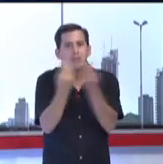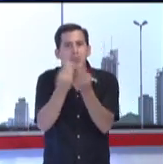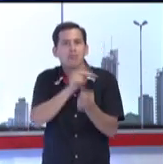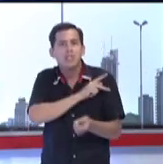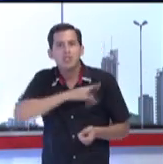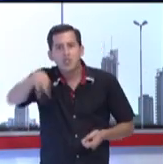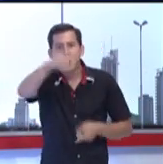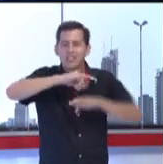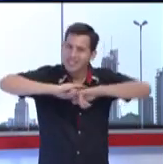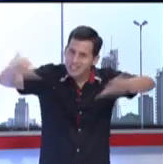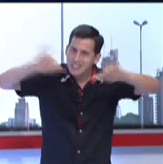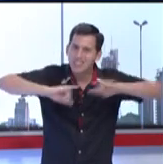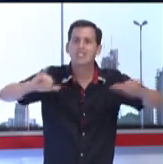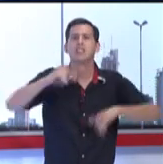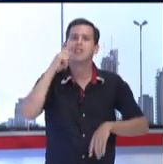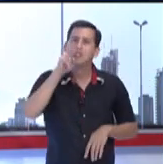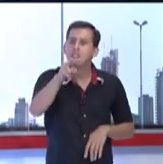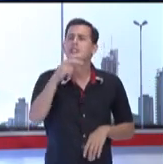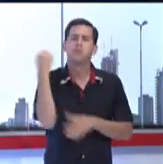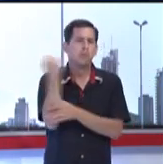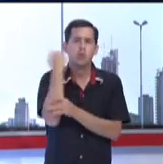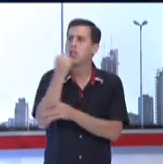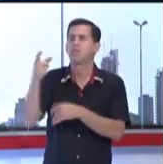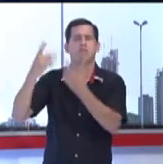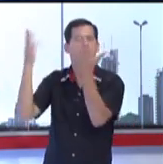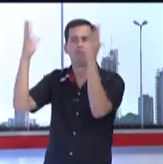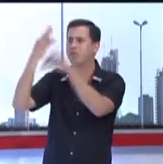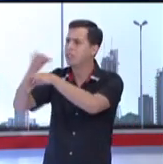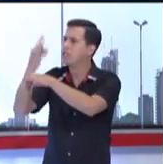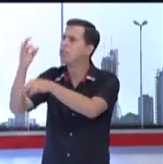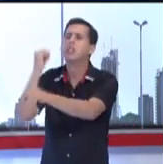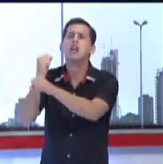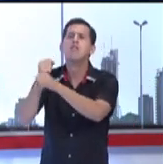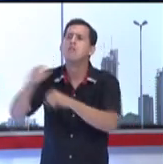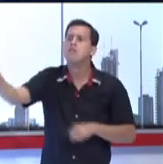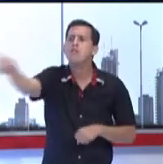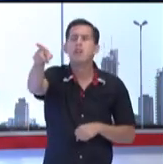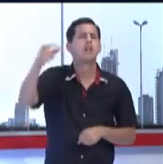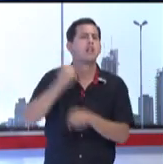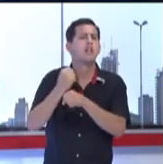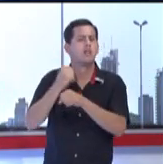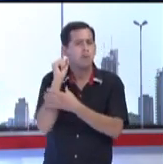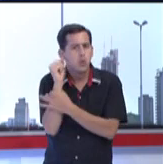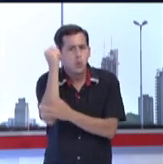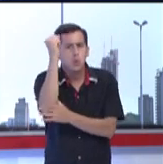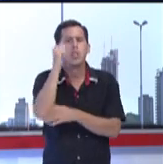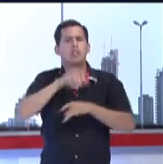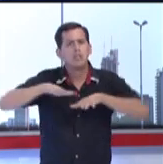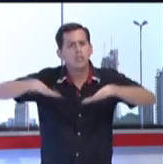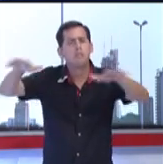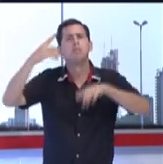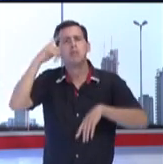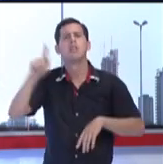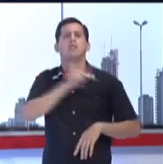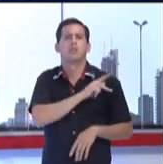al tanto de todo lo que es esta realidad, alabar el trabajo que hacen, por supuesto, todos ustedes, para las personas que tienen